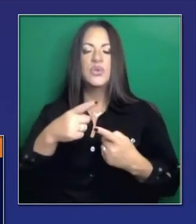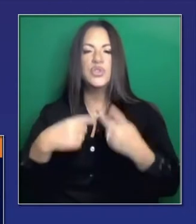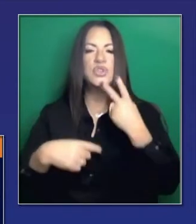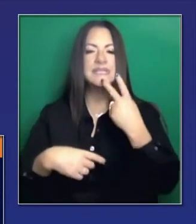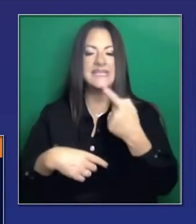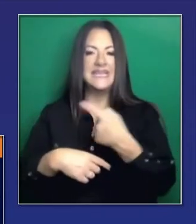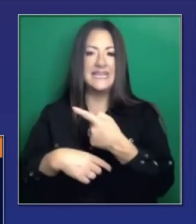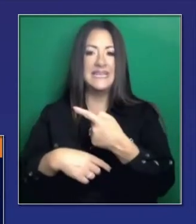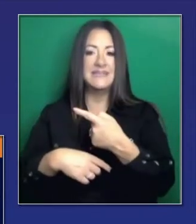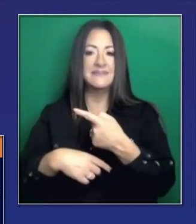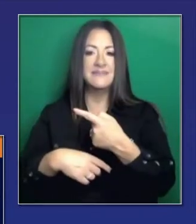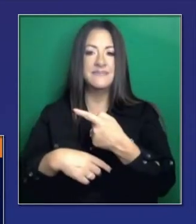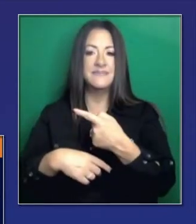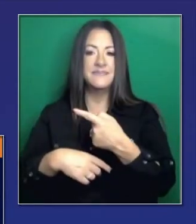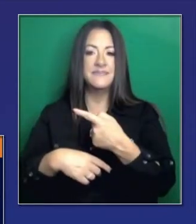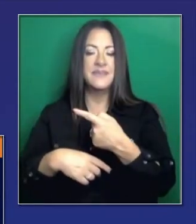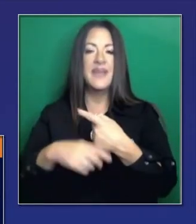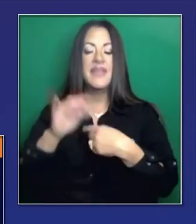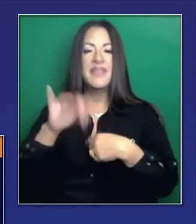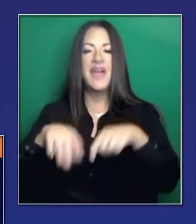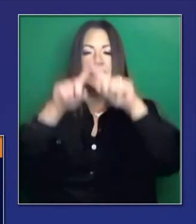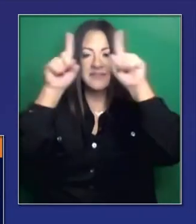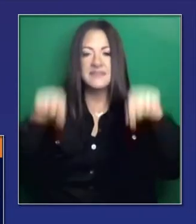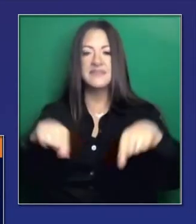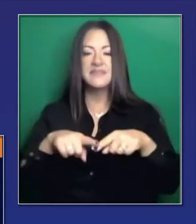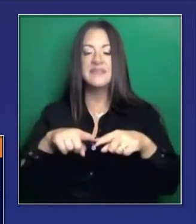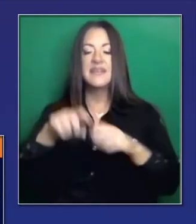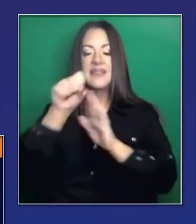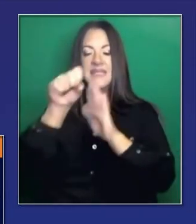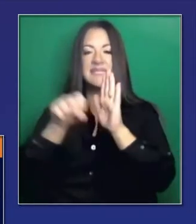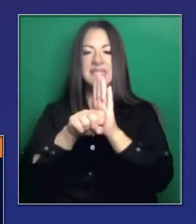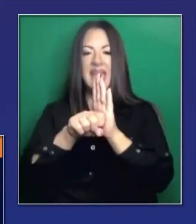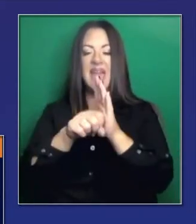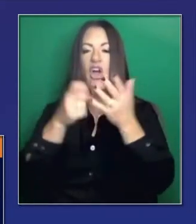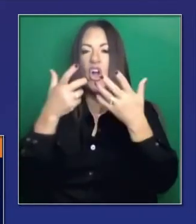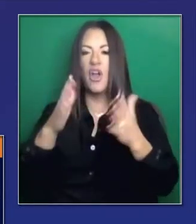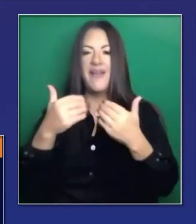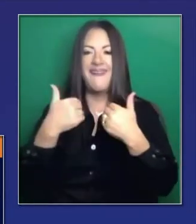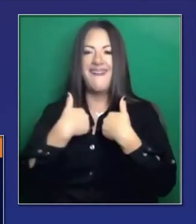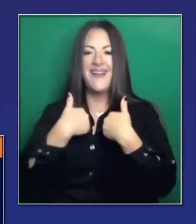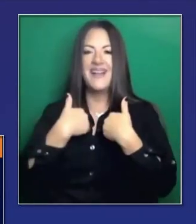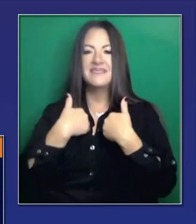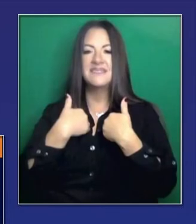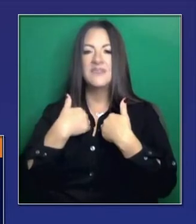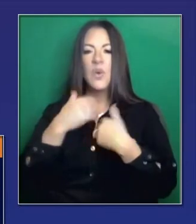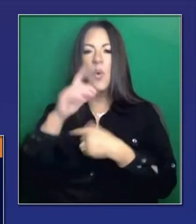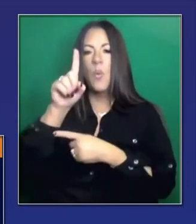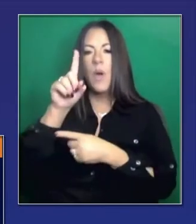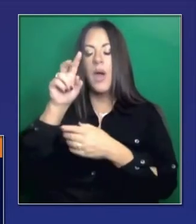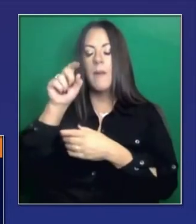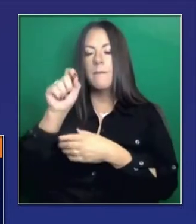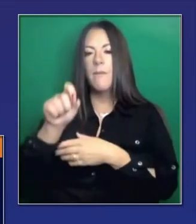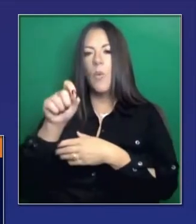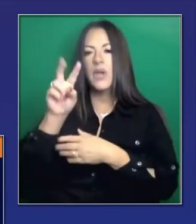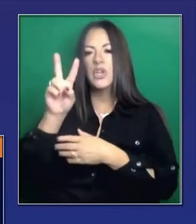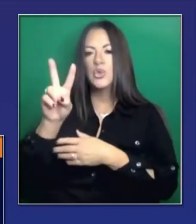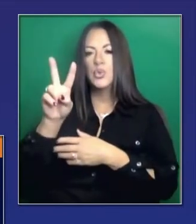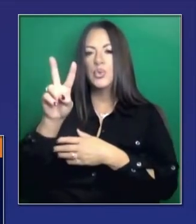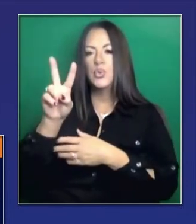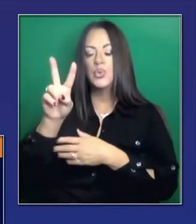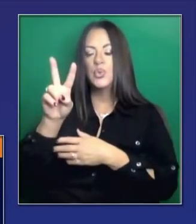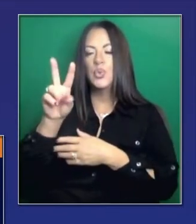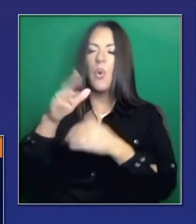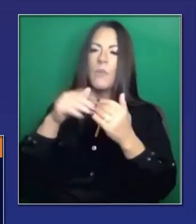siguiente fase de la planificación. El Estado tiene ya en su posesión 1,2 millones